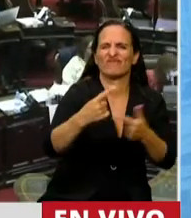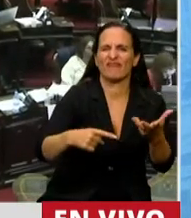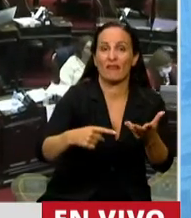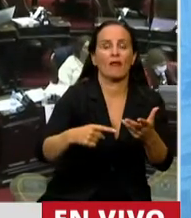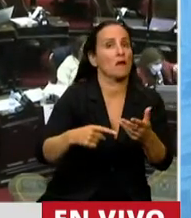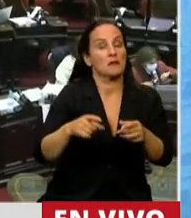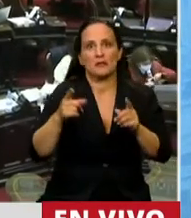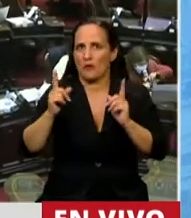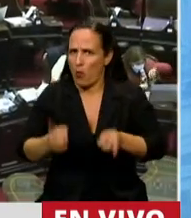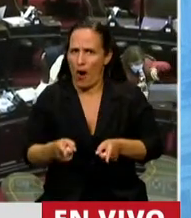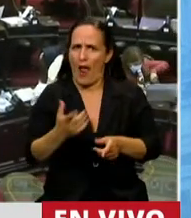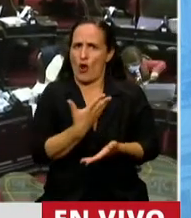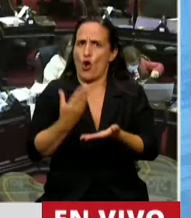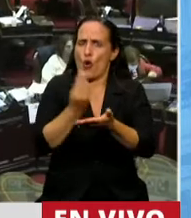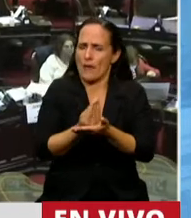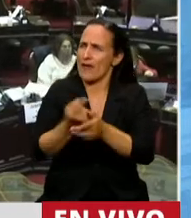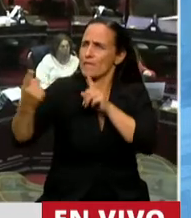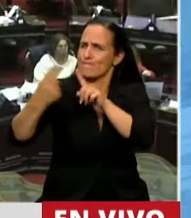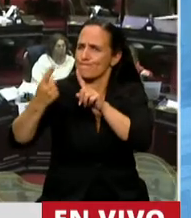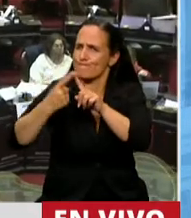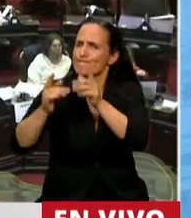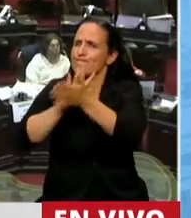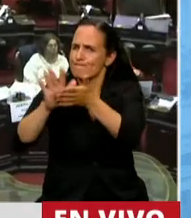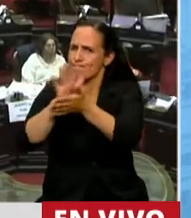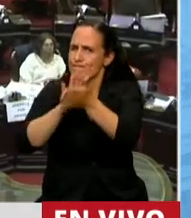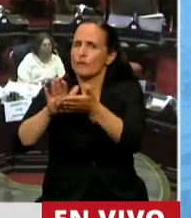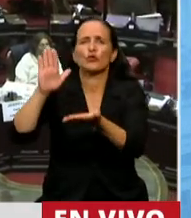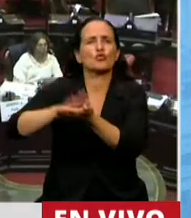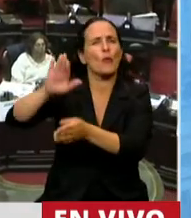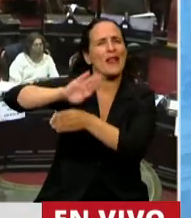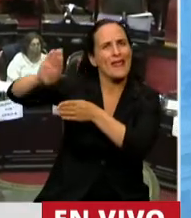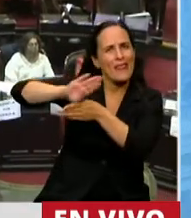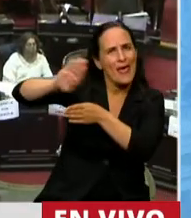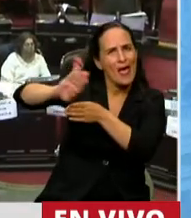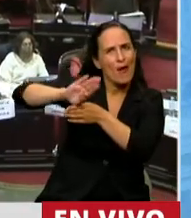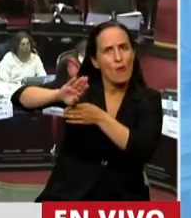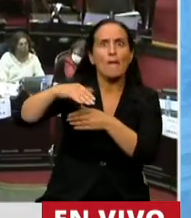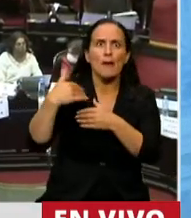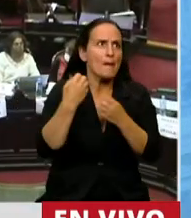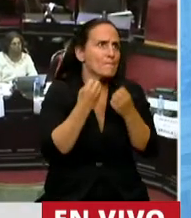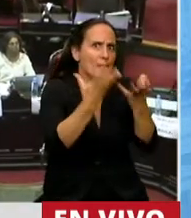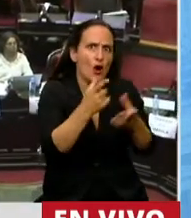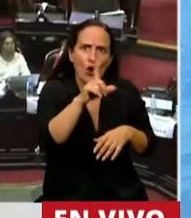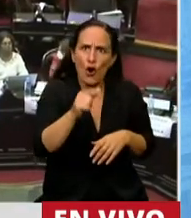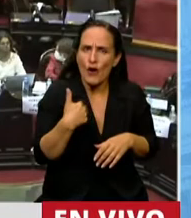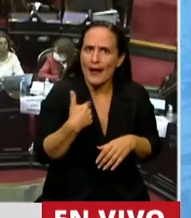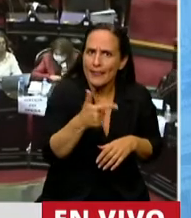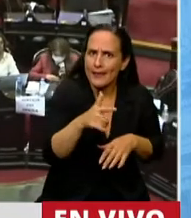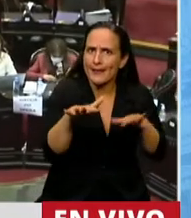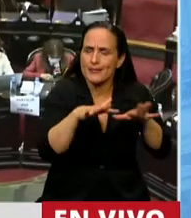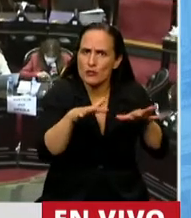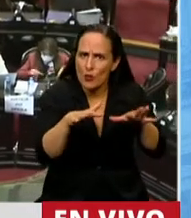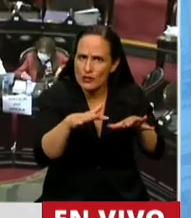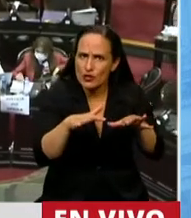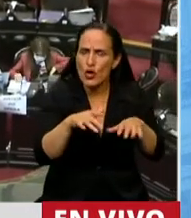posible de la deuda externa que beneficiara a nuestro país y cumpliera con las bases de